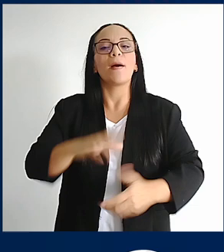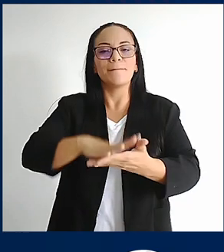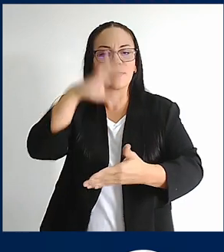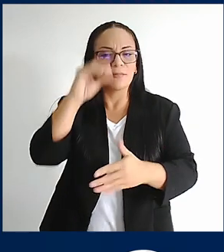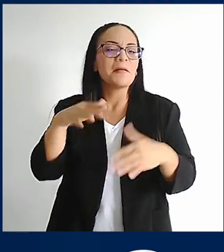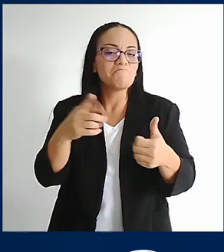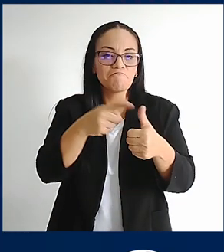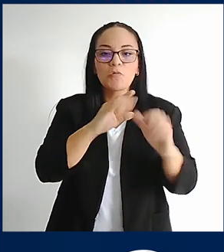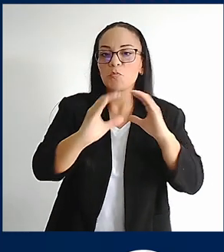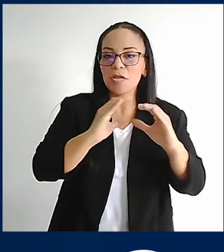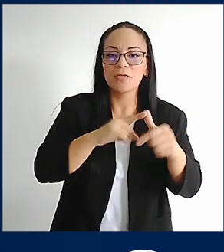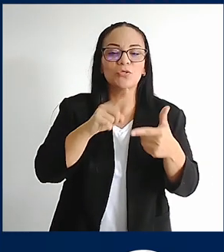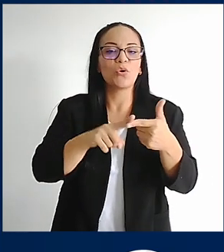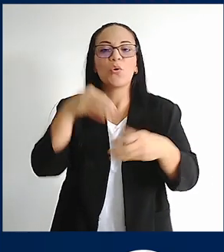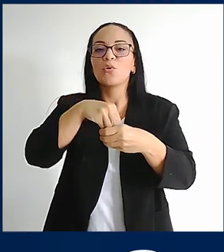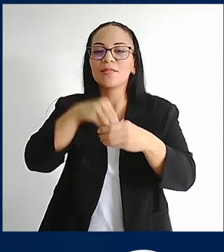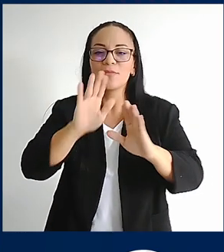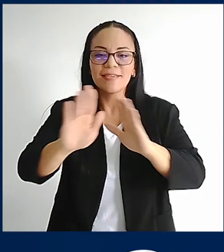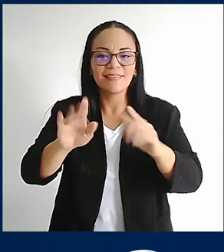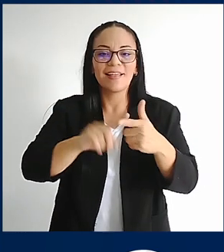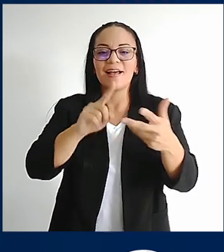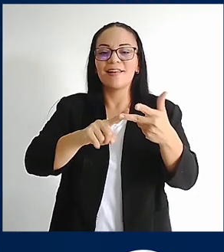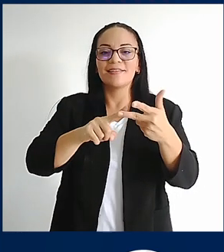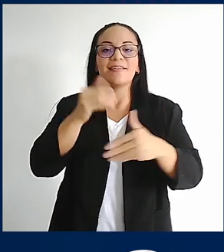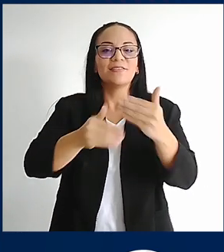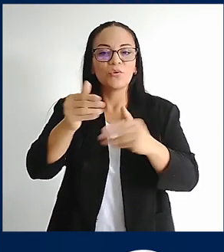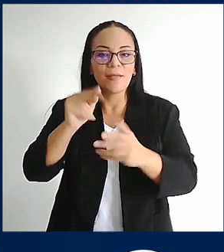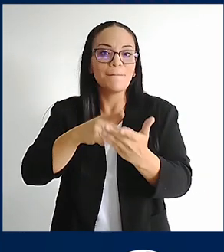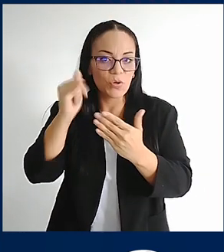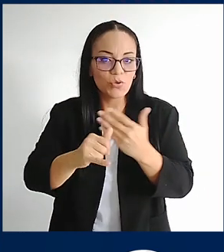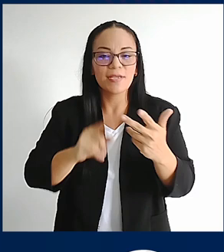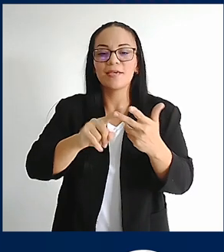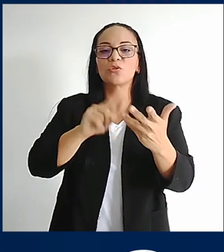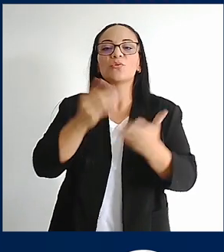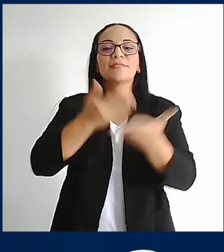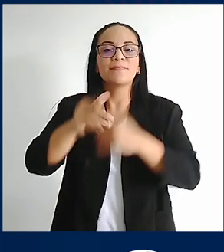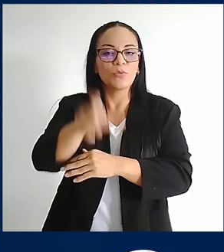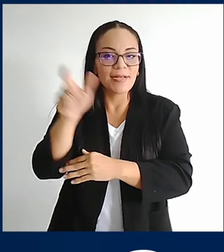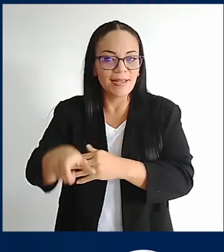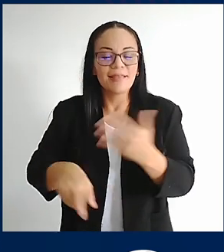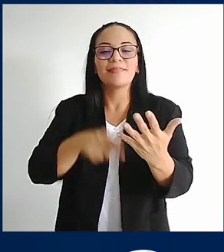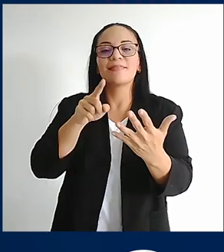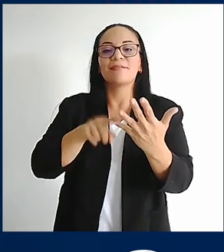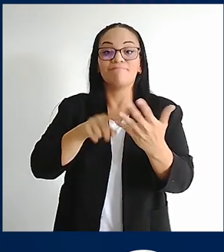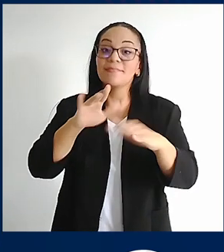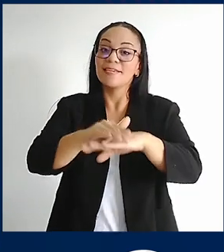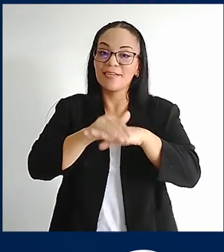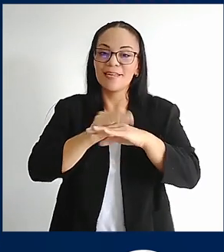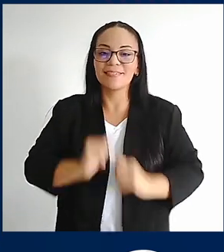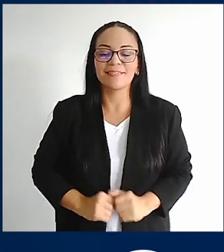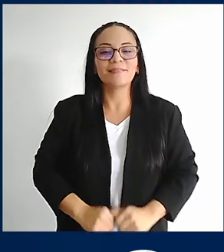sobre comunicación, contenidos digitales, gestión de proyectos, servicio al cliente y, por supuesto, inglés.